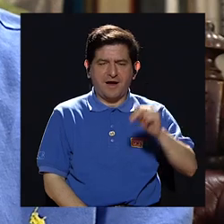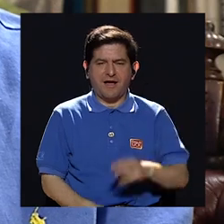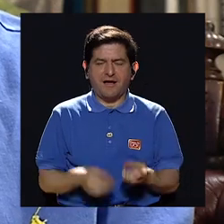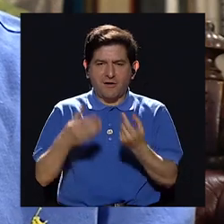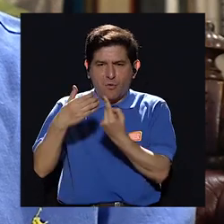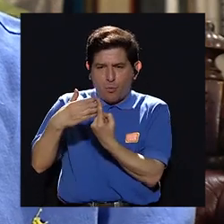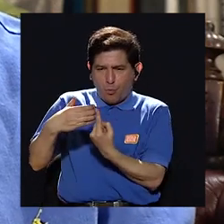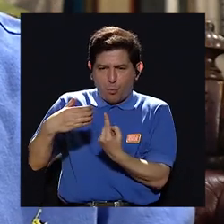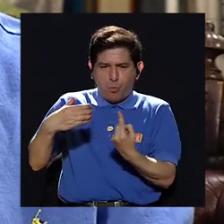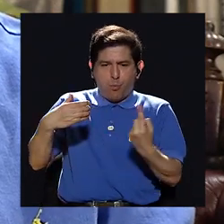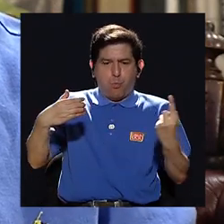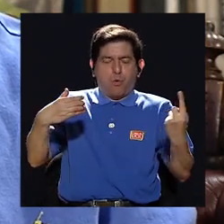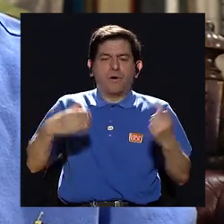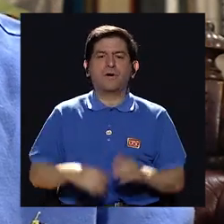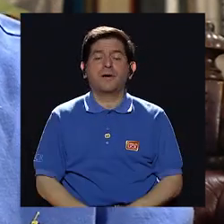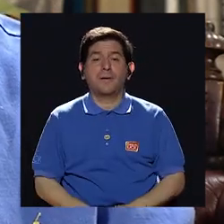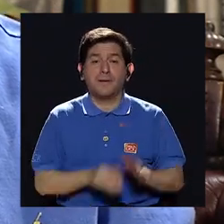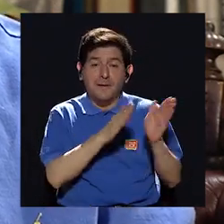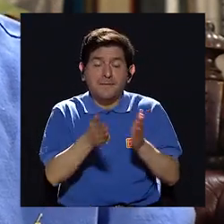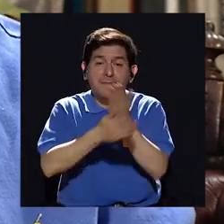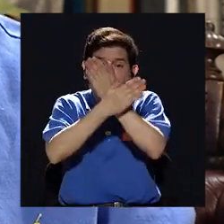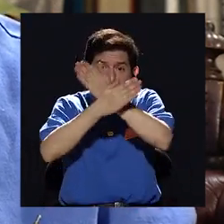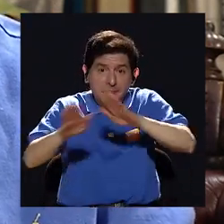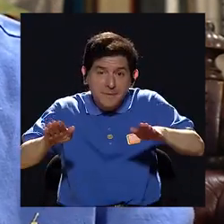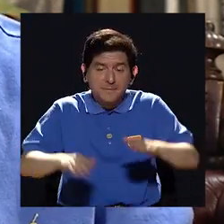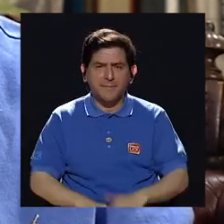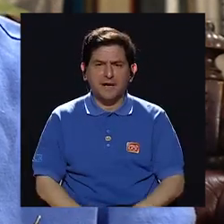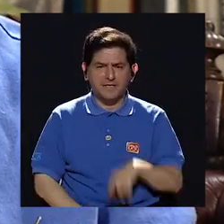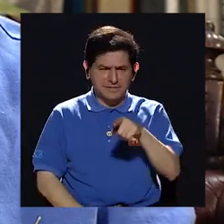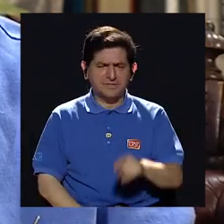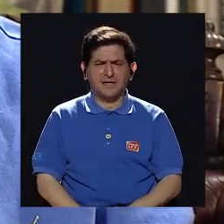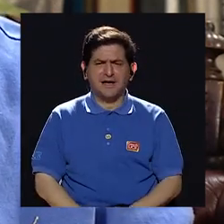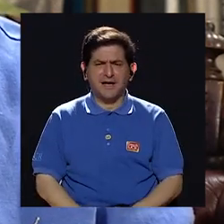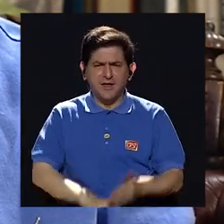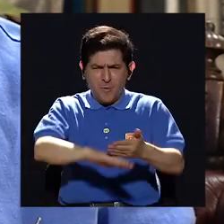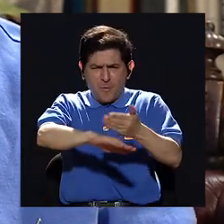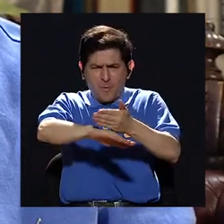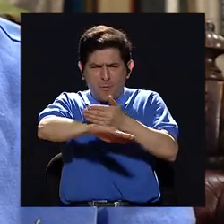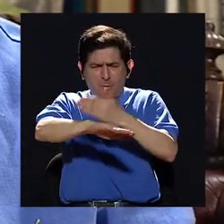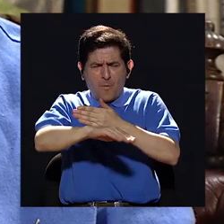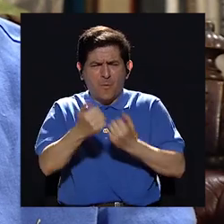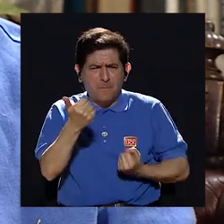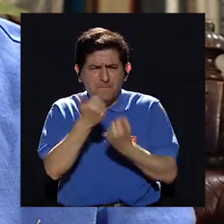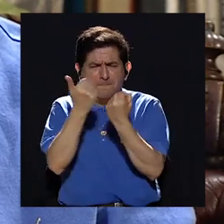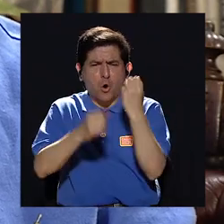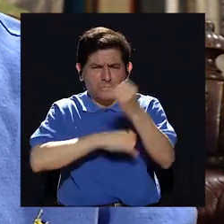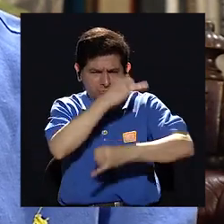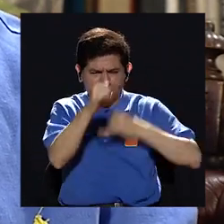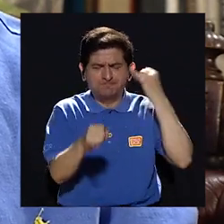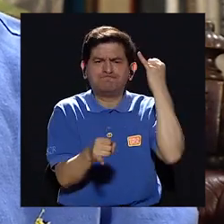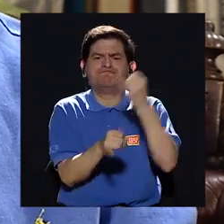porque el plan de paz fue tomando más y más apoyo internacional.